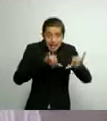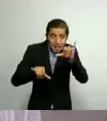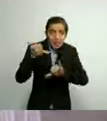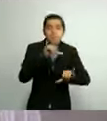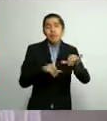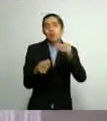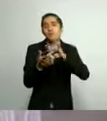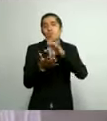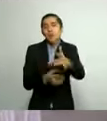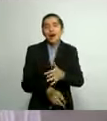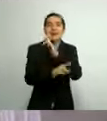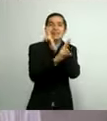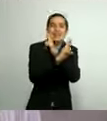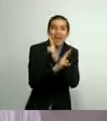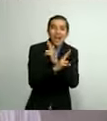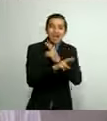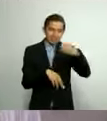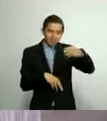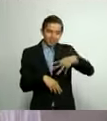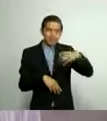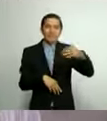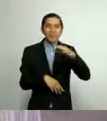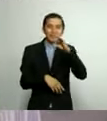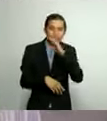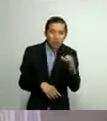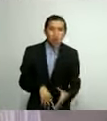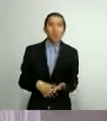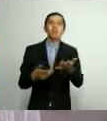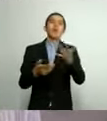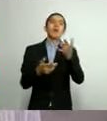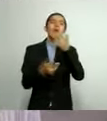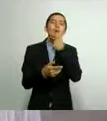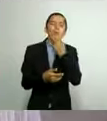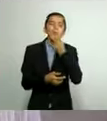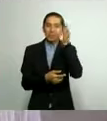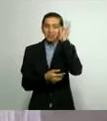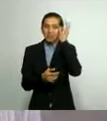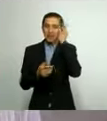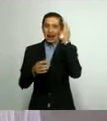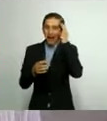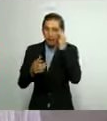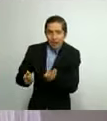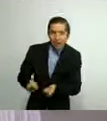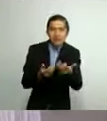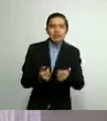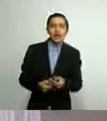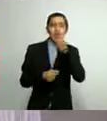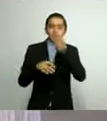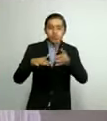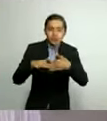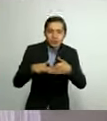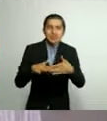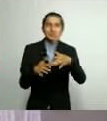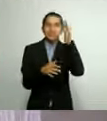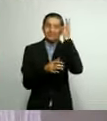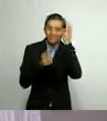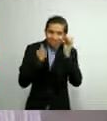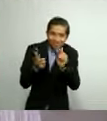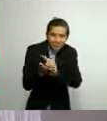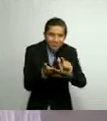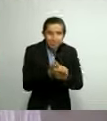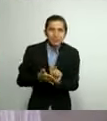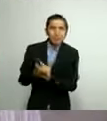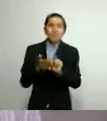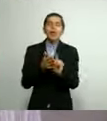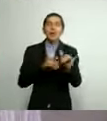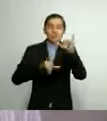químicos, radiólogos, camilleros, paramédicos, cocineros, intendencia, biomédicos,